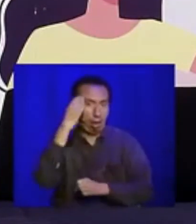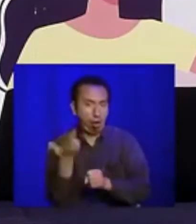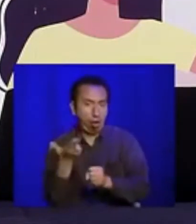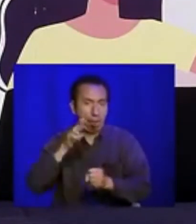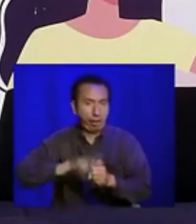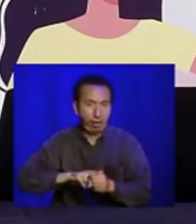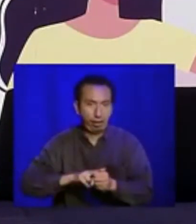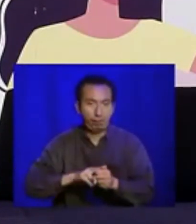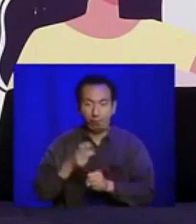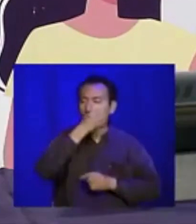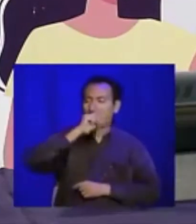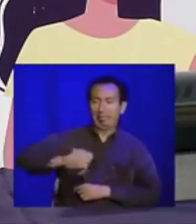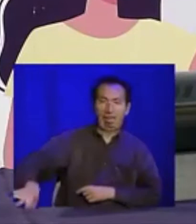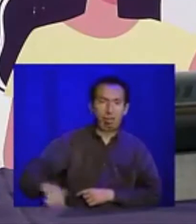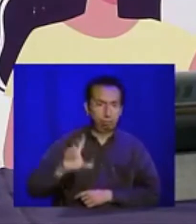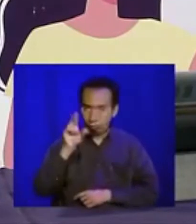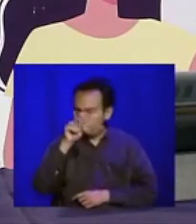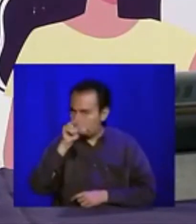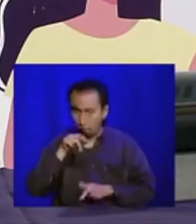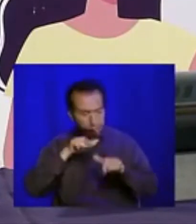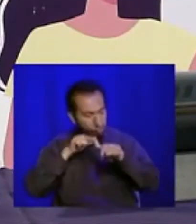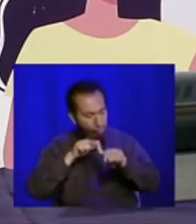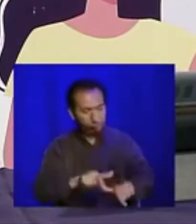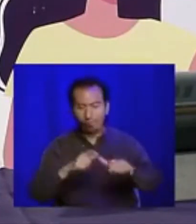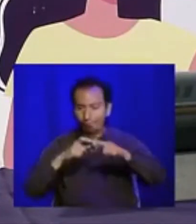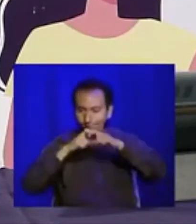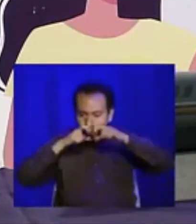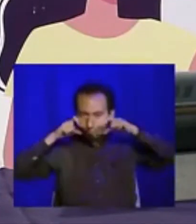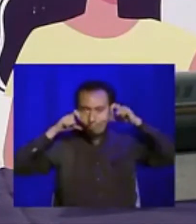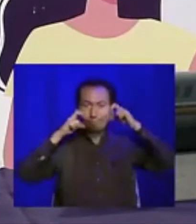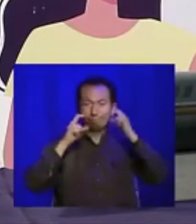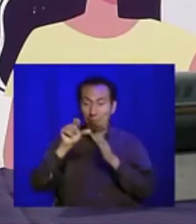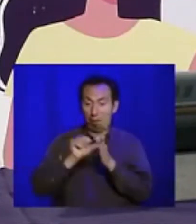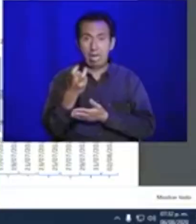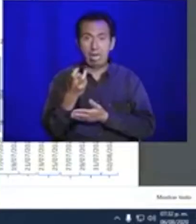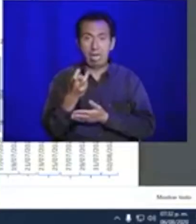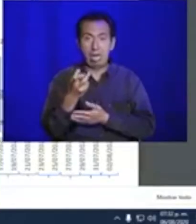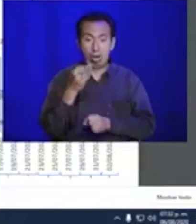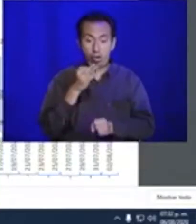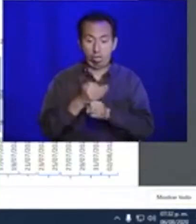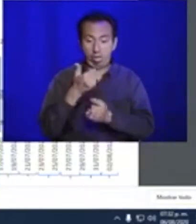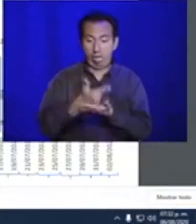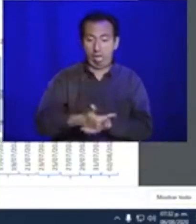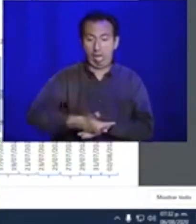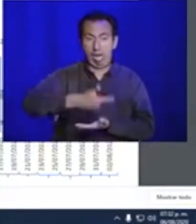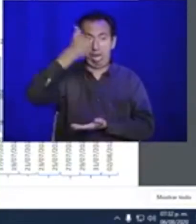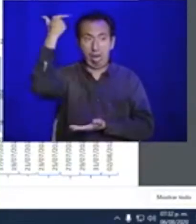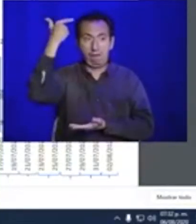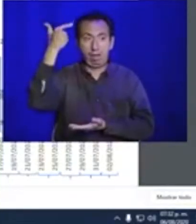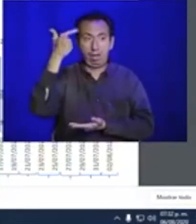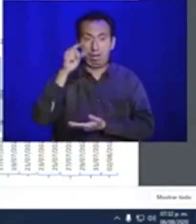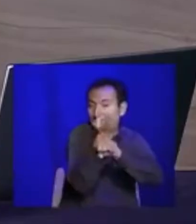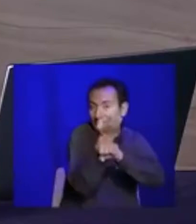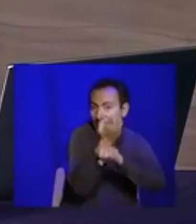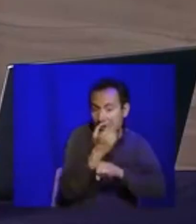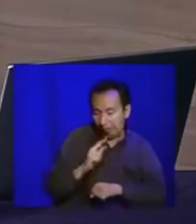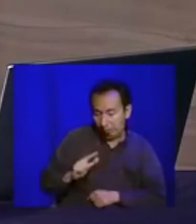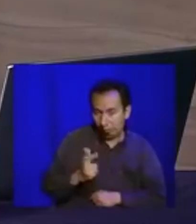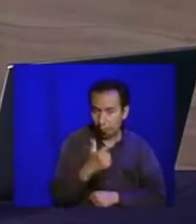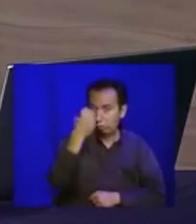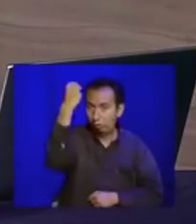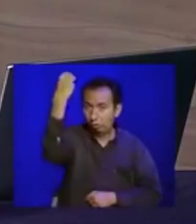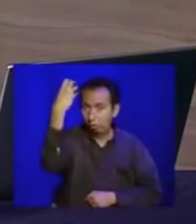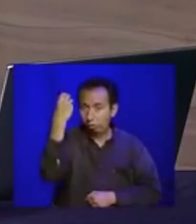En los espacios de culto, como son las iglesias, solo se permitirá la celebración de culto, no festividades sociales o